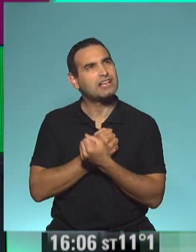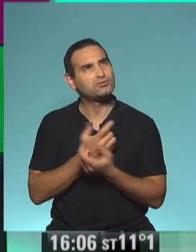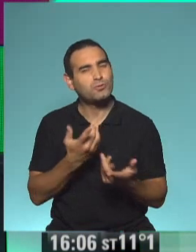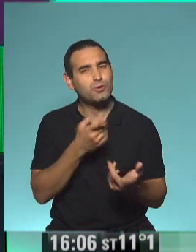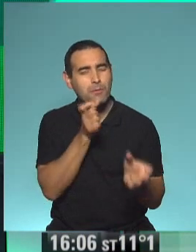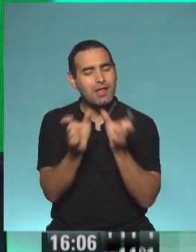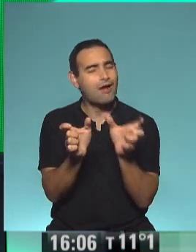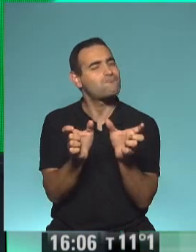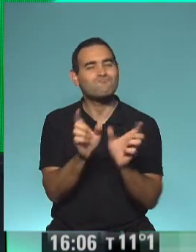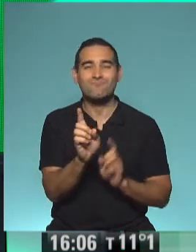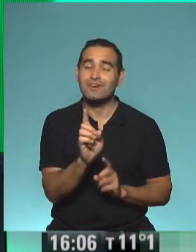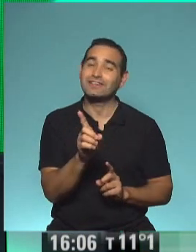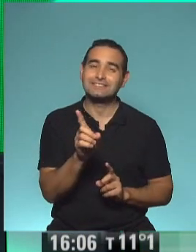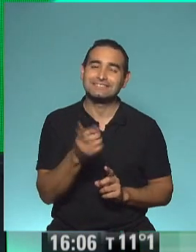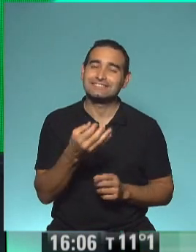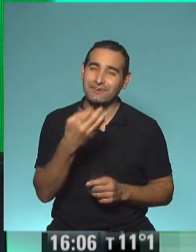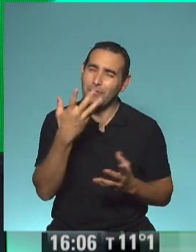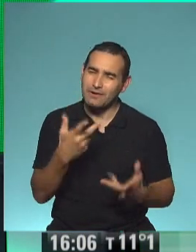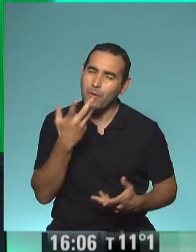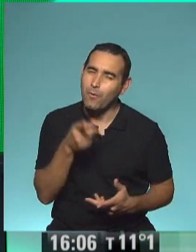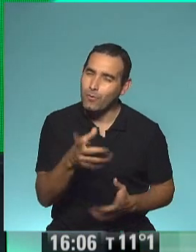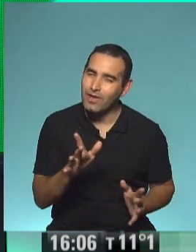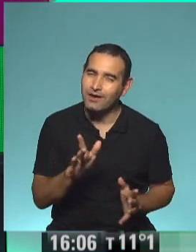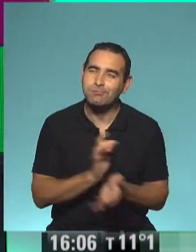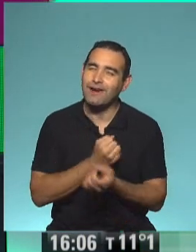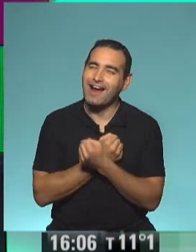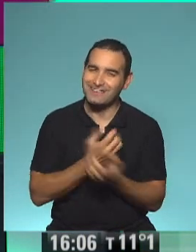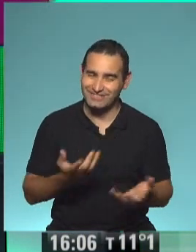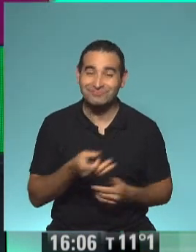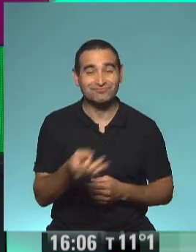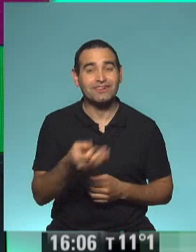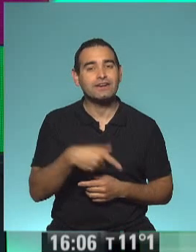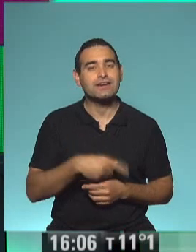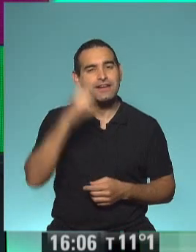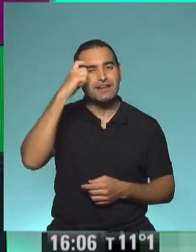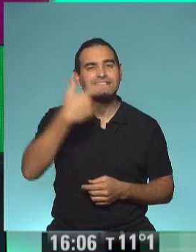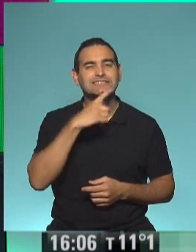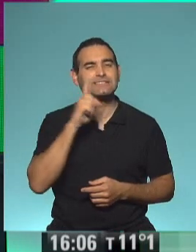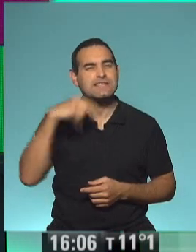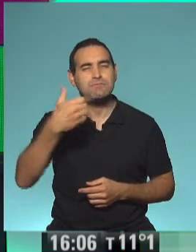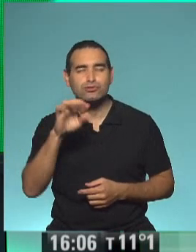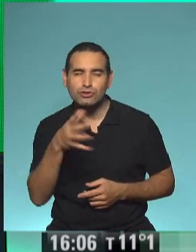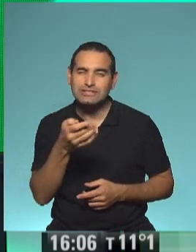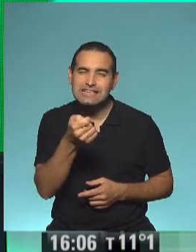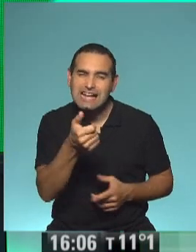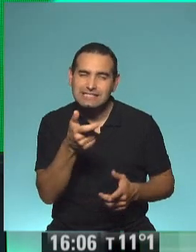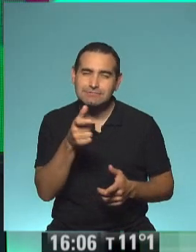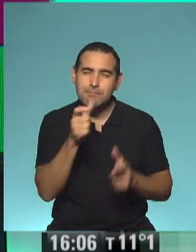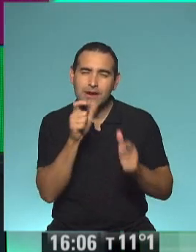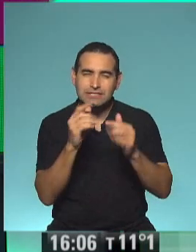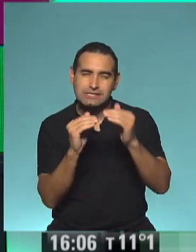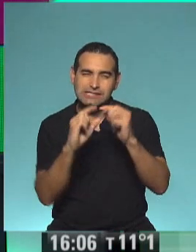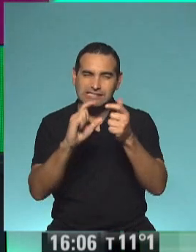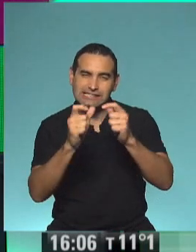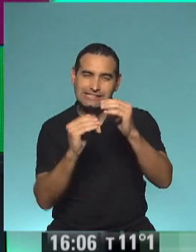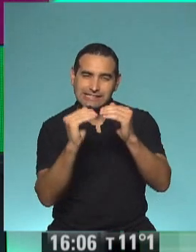La requiere, ¿aprendieron a quererla o no? La verdad que Sí, yo estoy in love con la matemática. Estimación aproximado. Ahí Sí, un resultado aproximado,